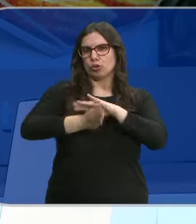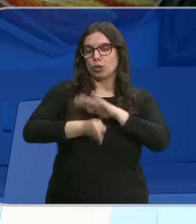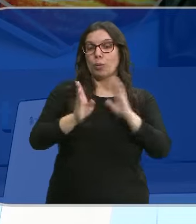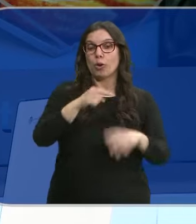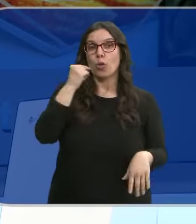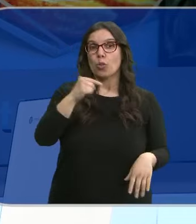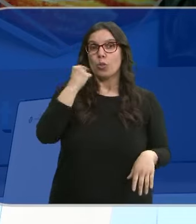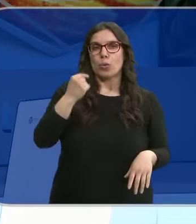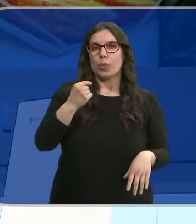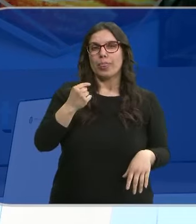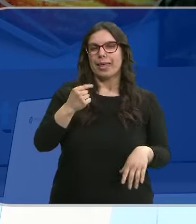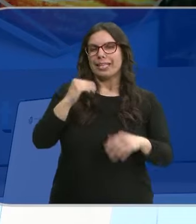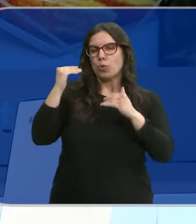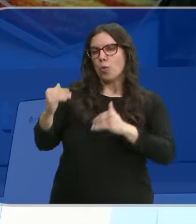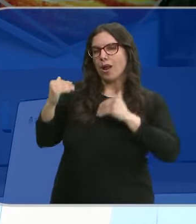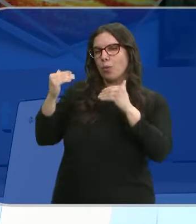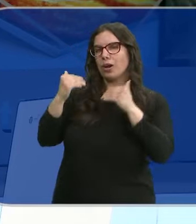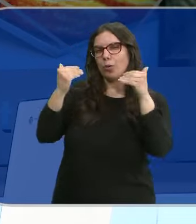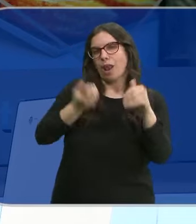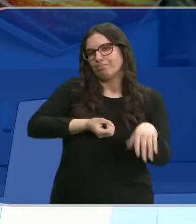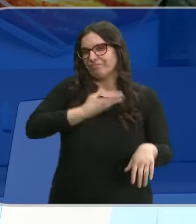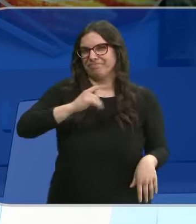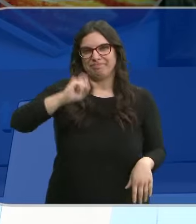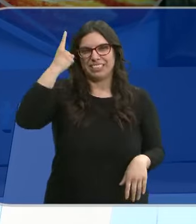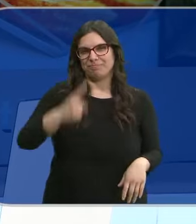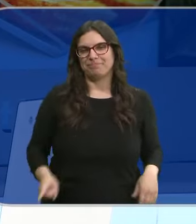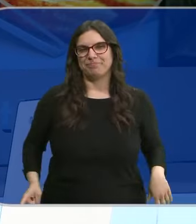dulce gusta más cuanto más fiel se mantiene a la receta clásica.